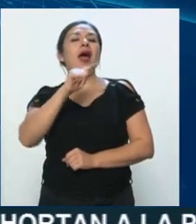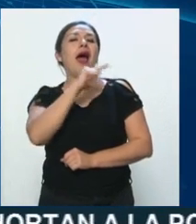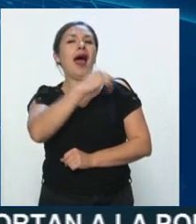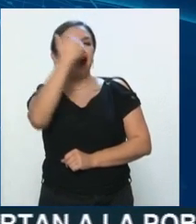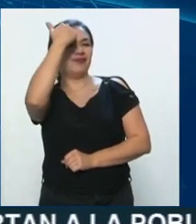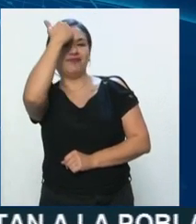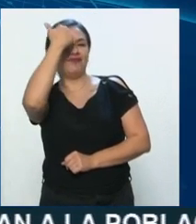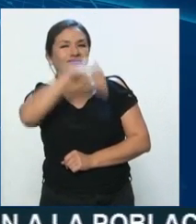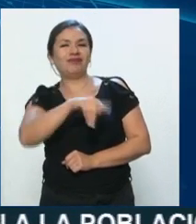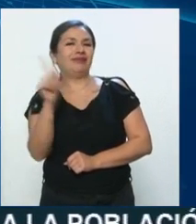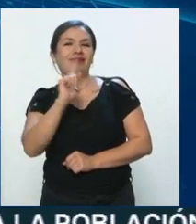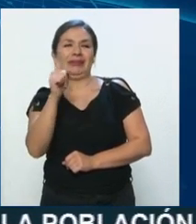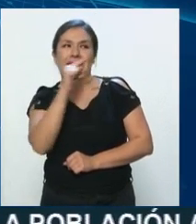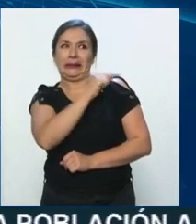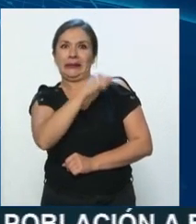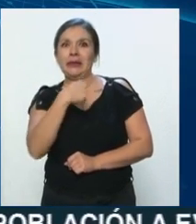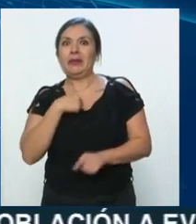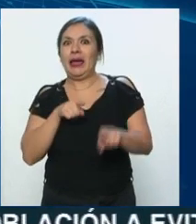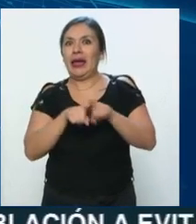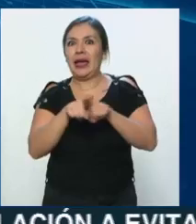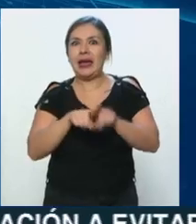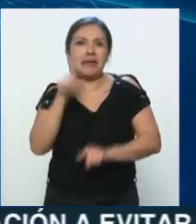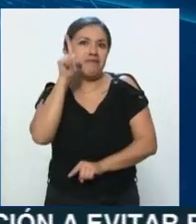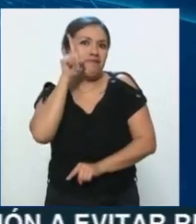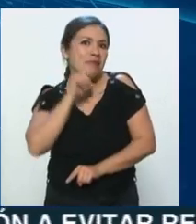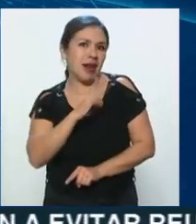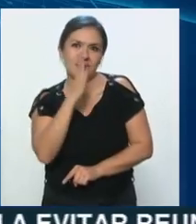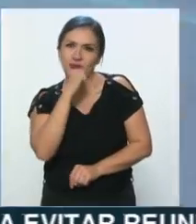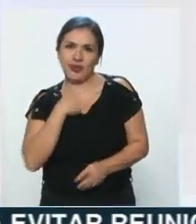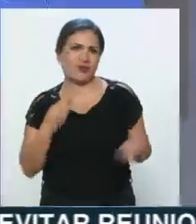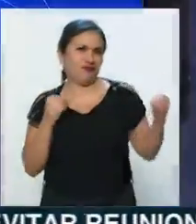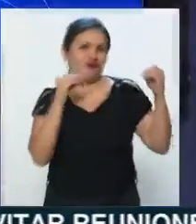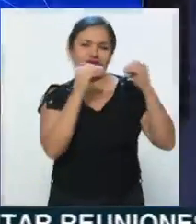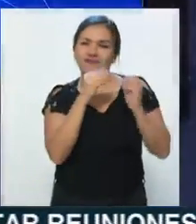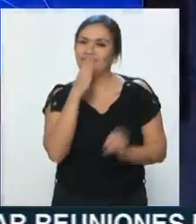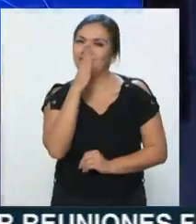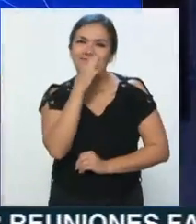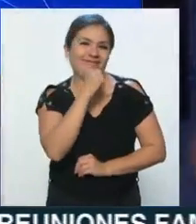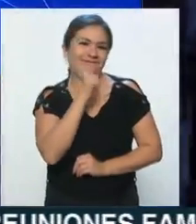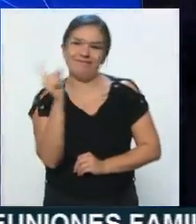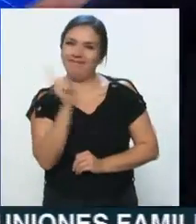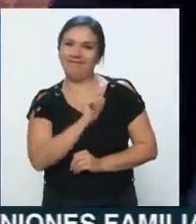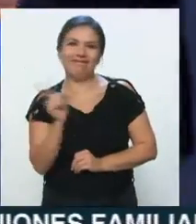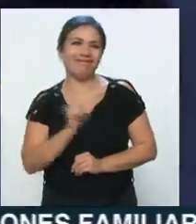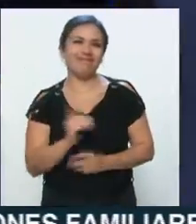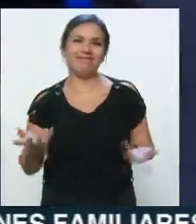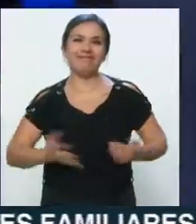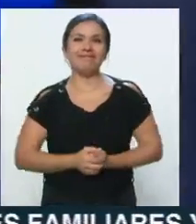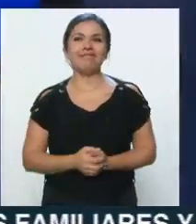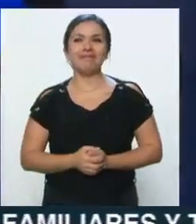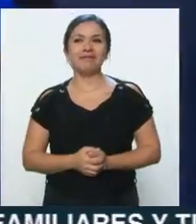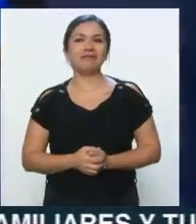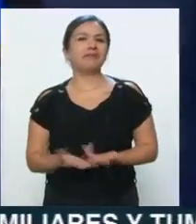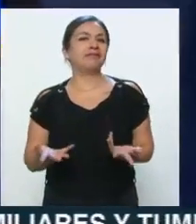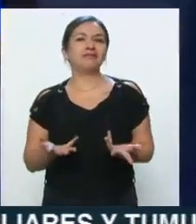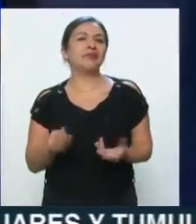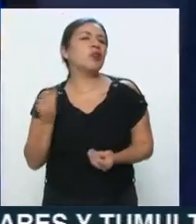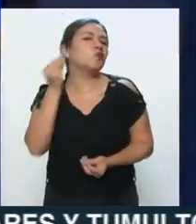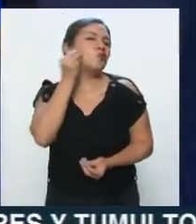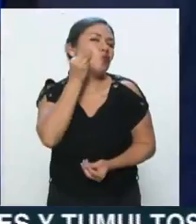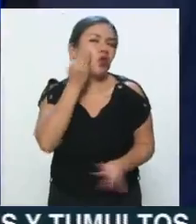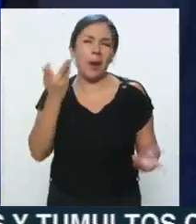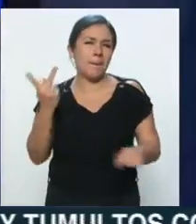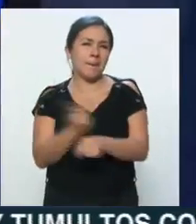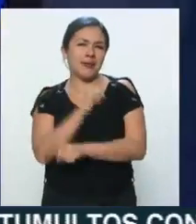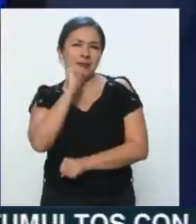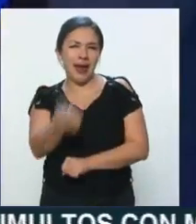hombre. Dice, es mi hermana, ¿cómo le voy a besar? ¿Qué importa, señor Becerra? Pues un beso a la hermana, no pasaba nada. Un besito en la mejilla